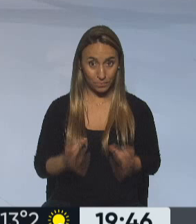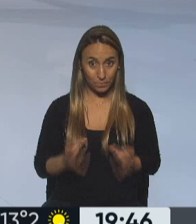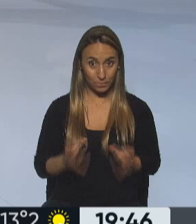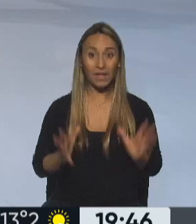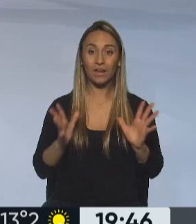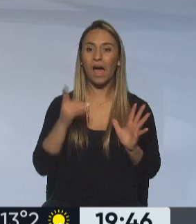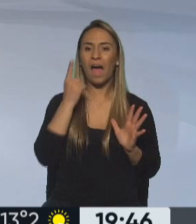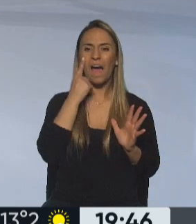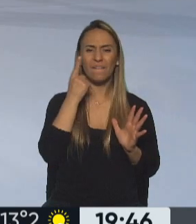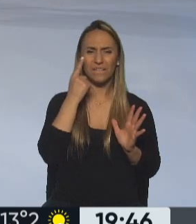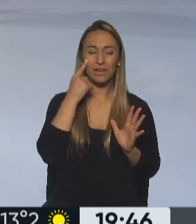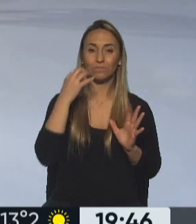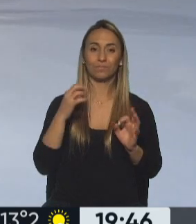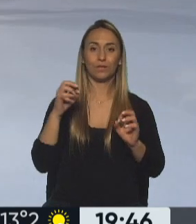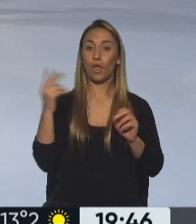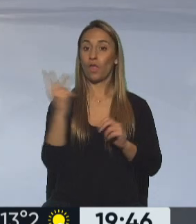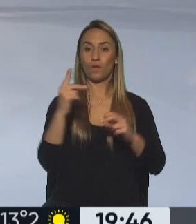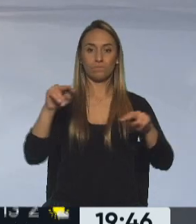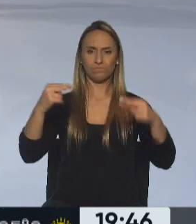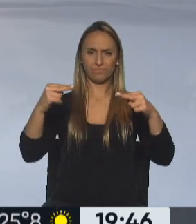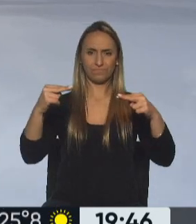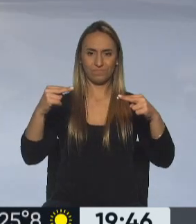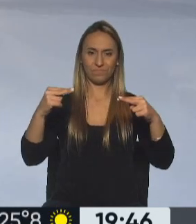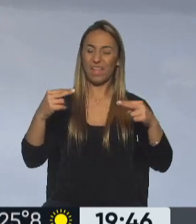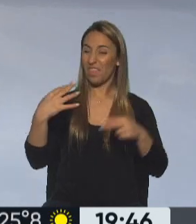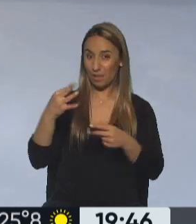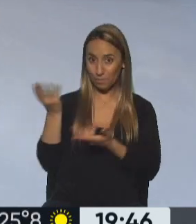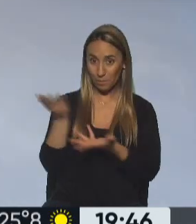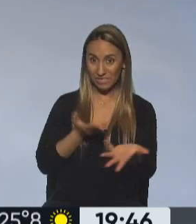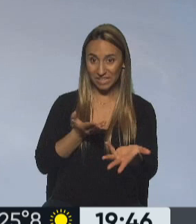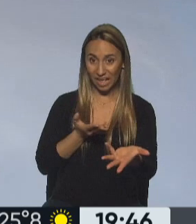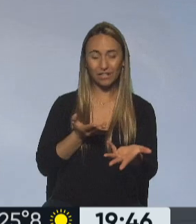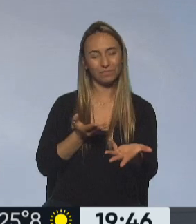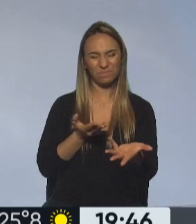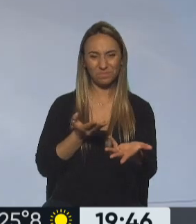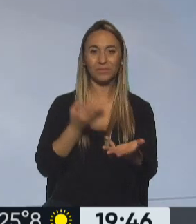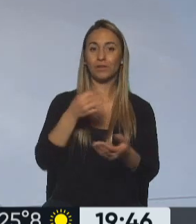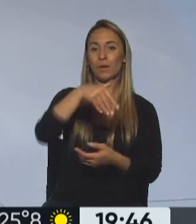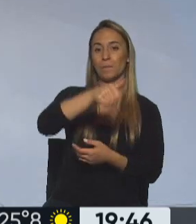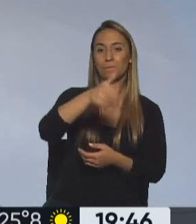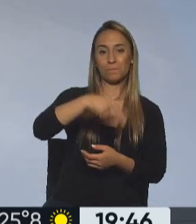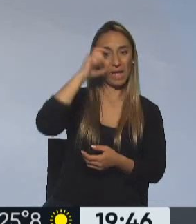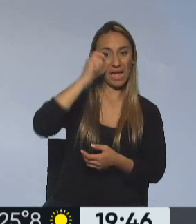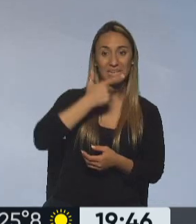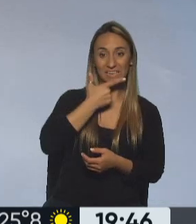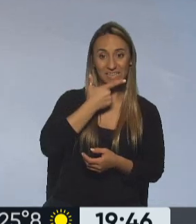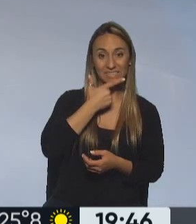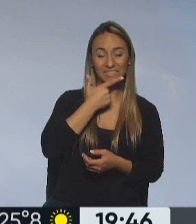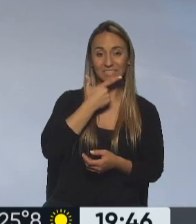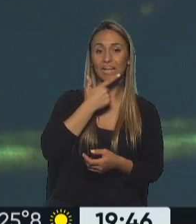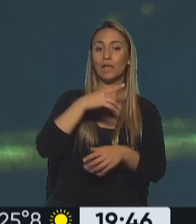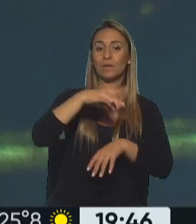A ver, vamos Enfrentados, Horacio. necesario presentarlos en sociedad, Bueno, a ver, Facundo Manes, neurólogo